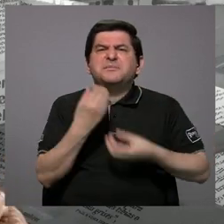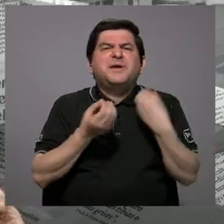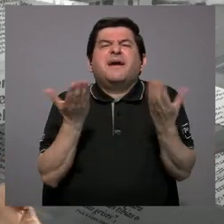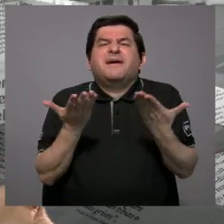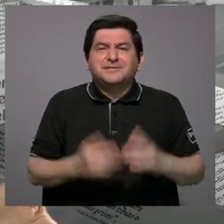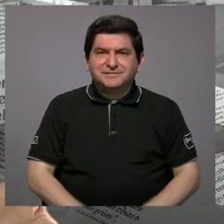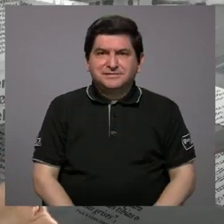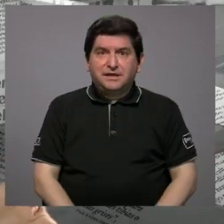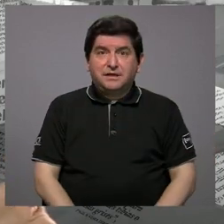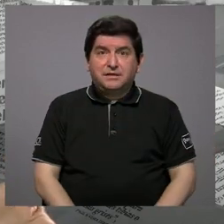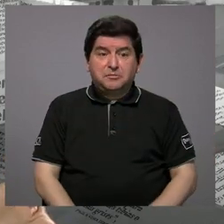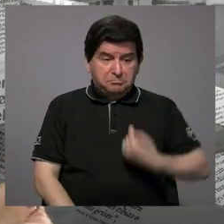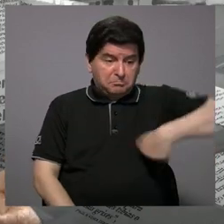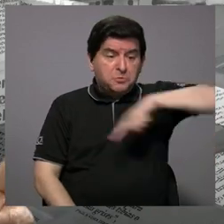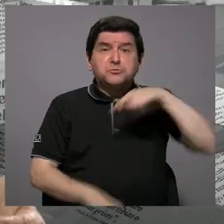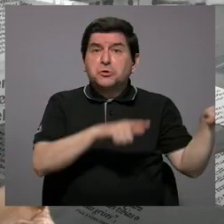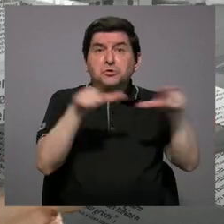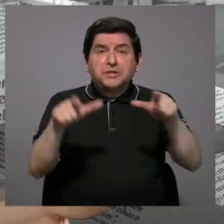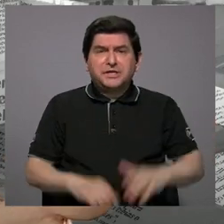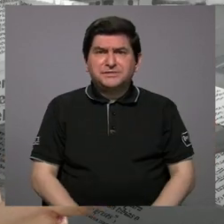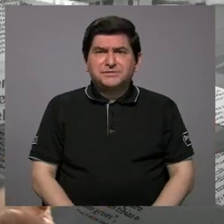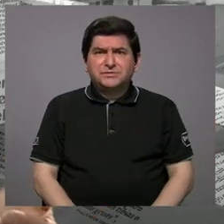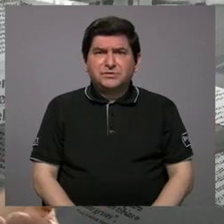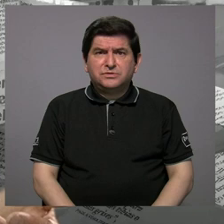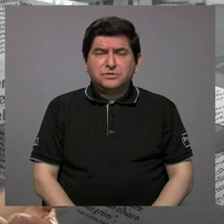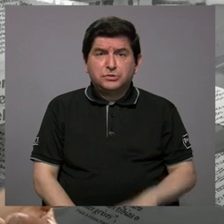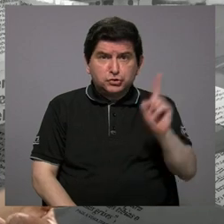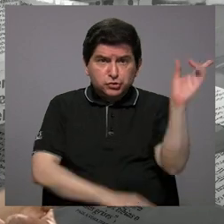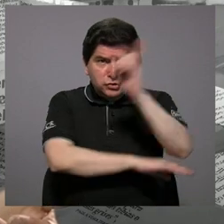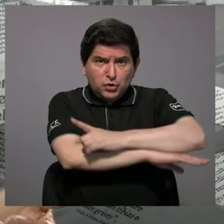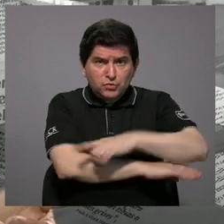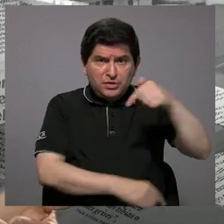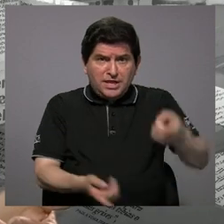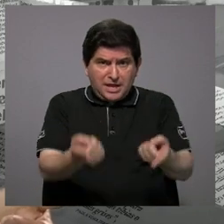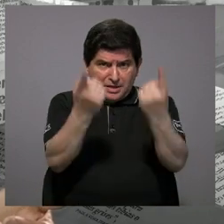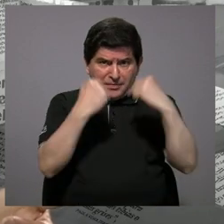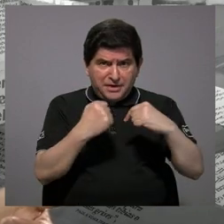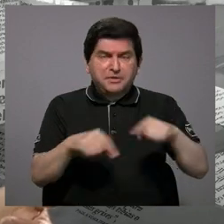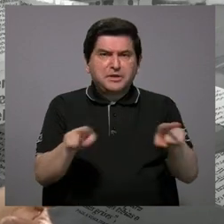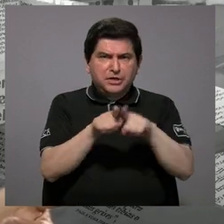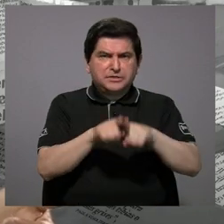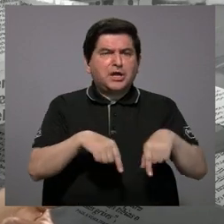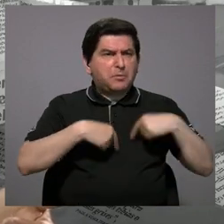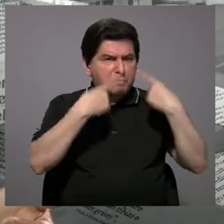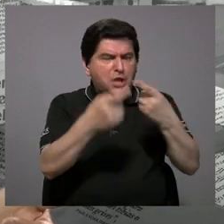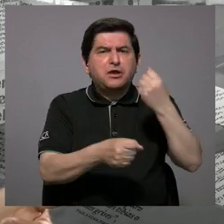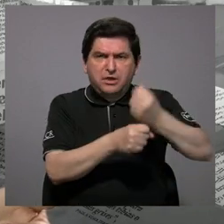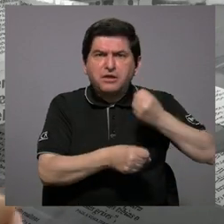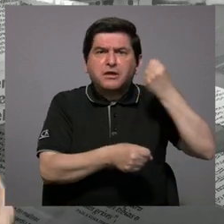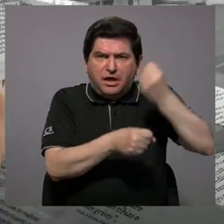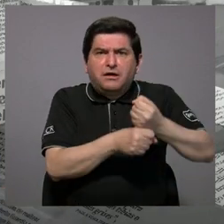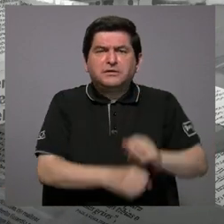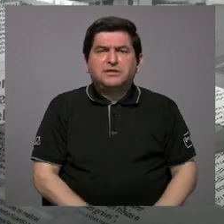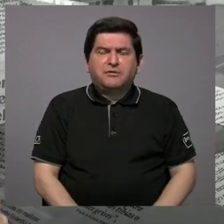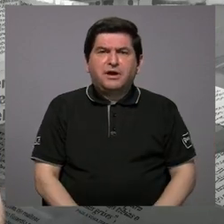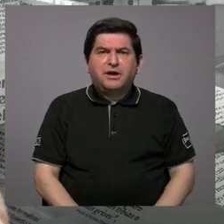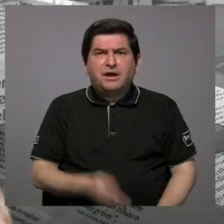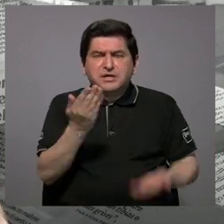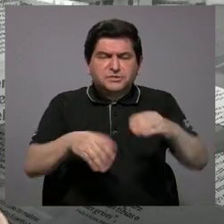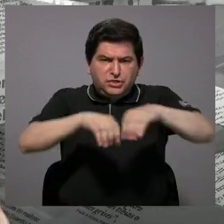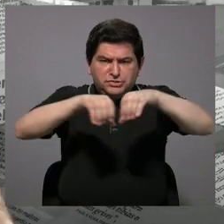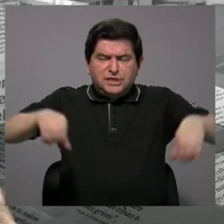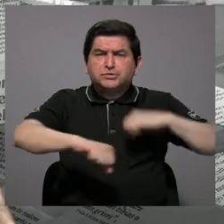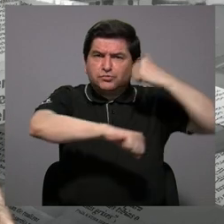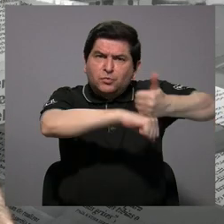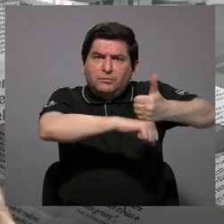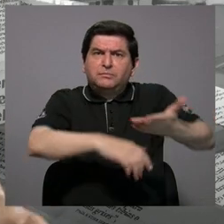últimamente, aquí estamos, usted cree que si sacamos el día para estar hoy aquí también lo podemos sacar para ir a sacar una tubería,